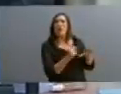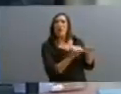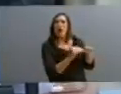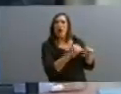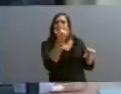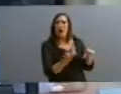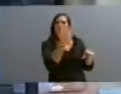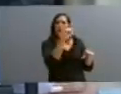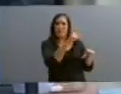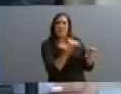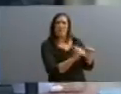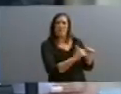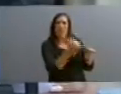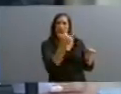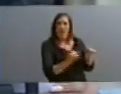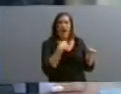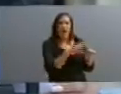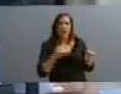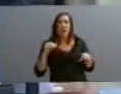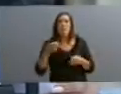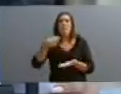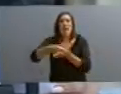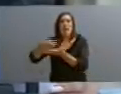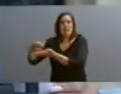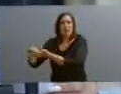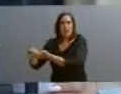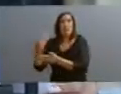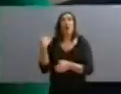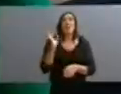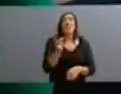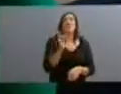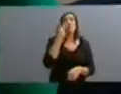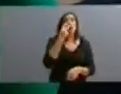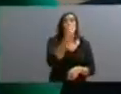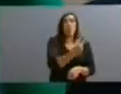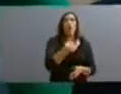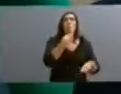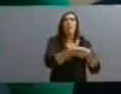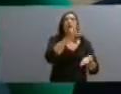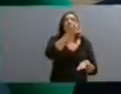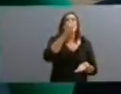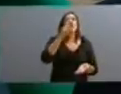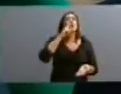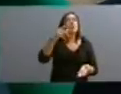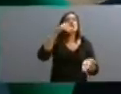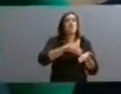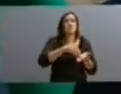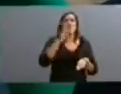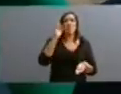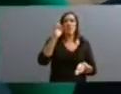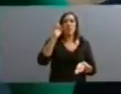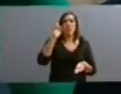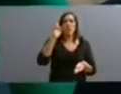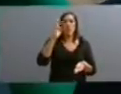desde diciembre del 2002, 32 mil millones de dólares. Hemos destinado